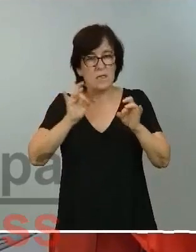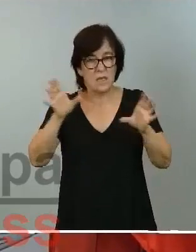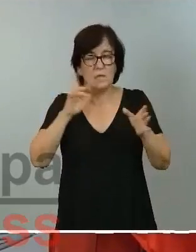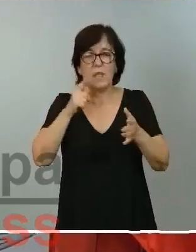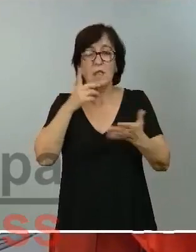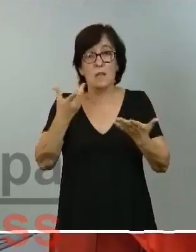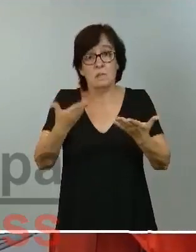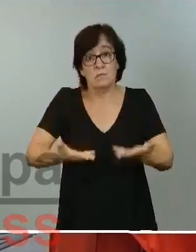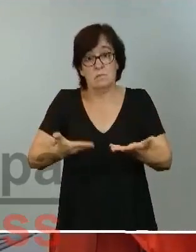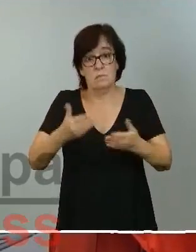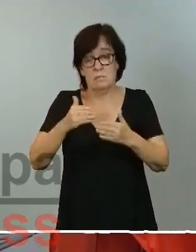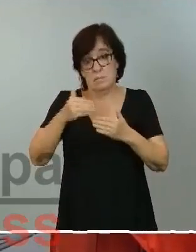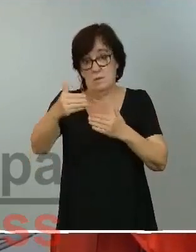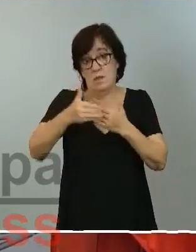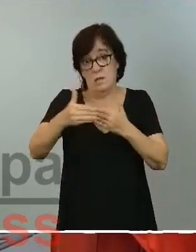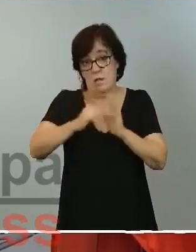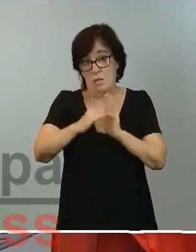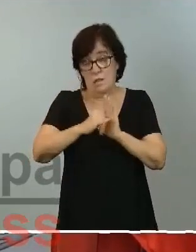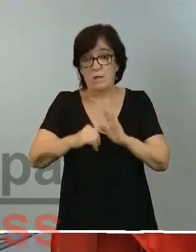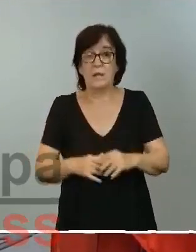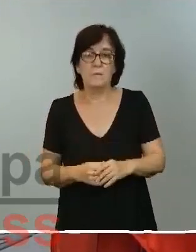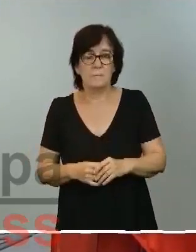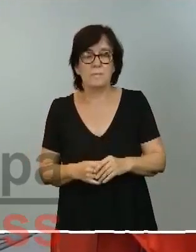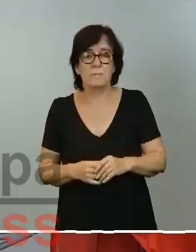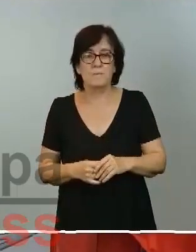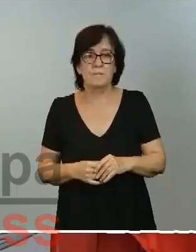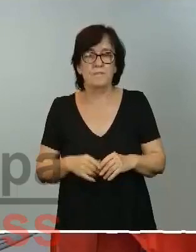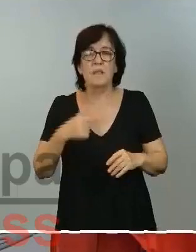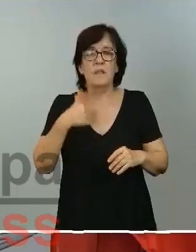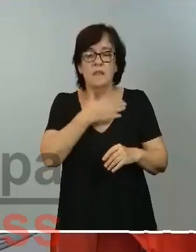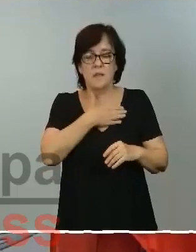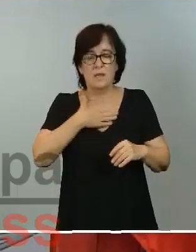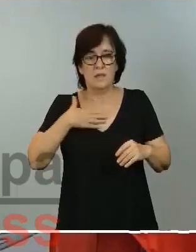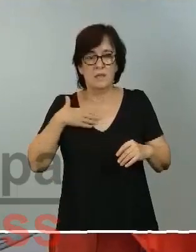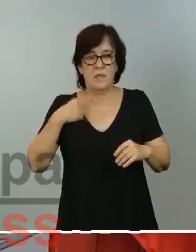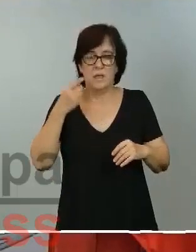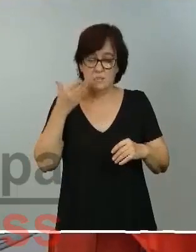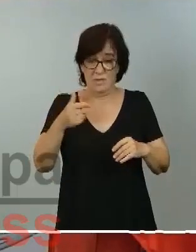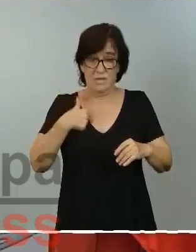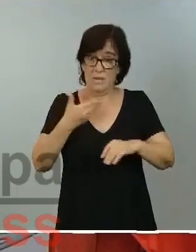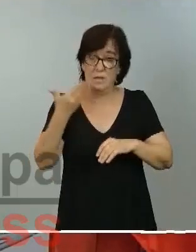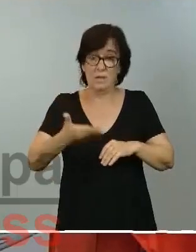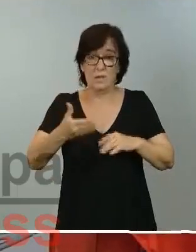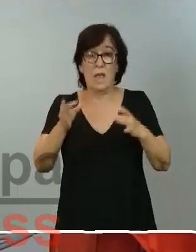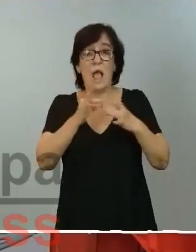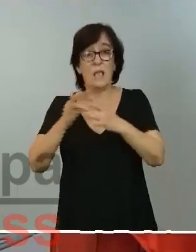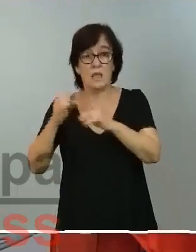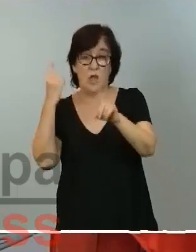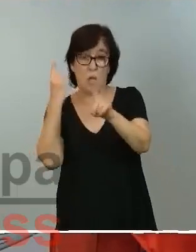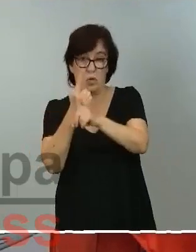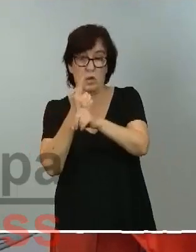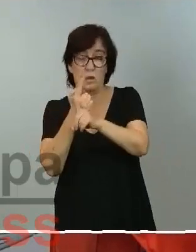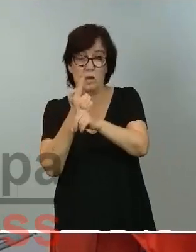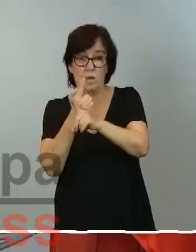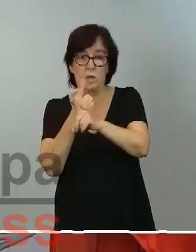el horizonte más cercano. Fundamentalmente, queremos apelar una vez más desde esta mesa al líder de la oposición para que se